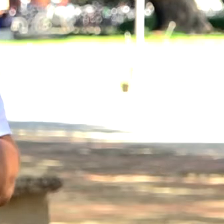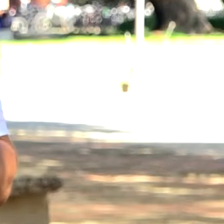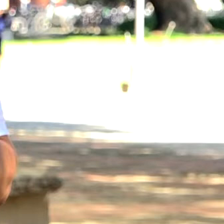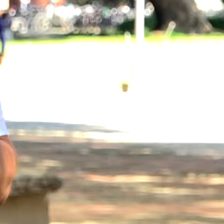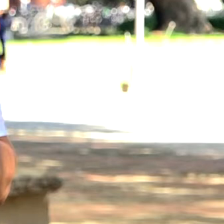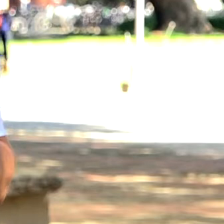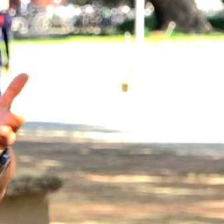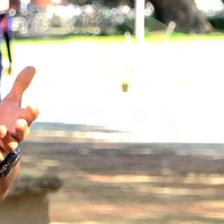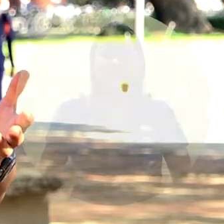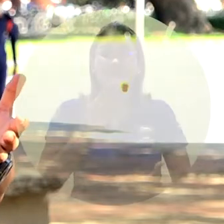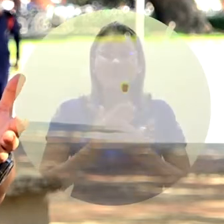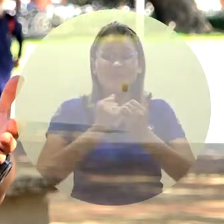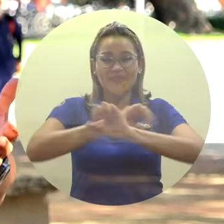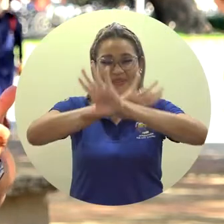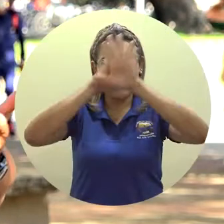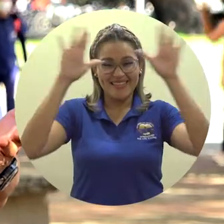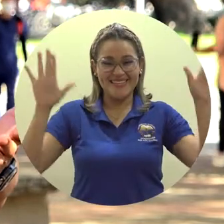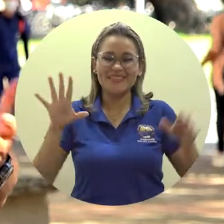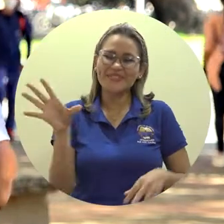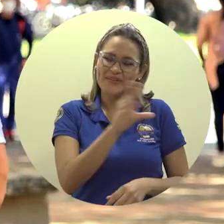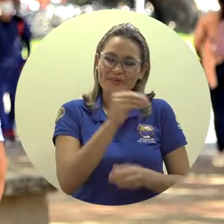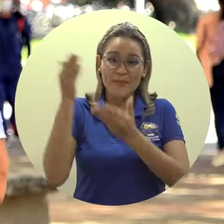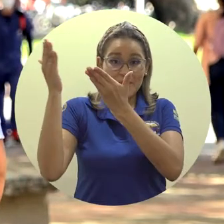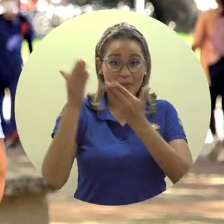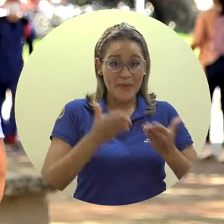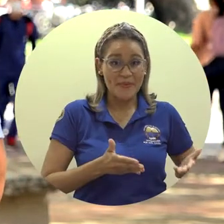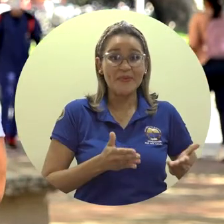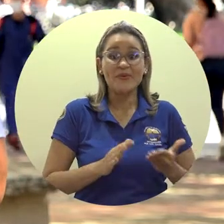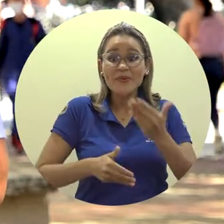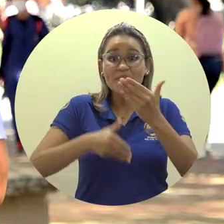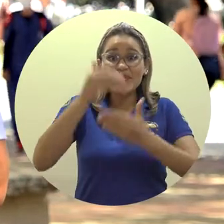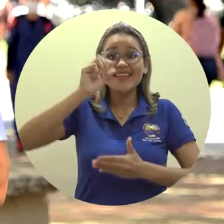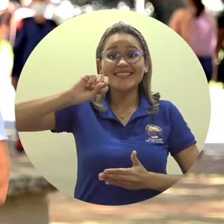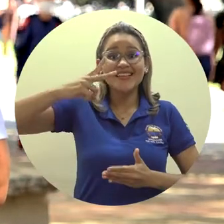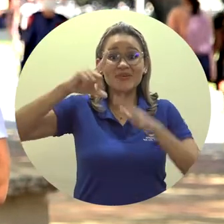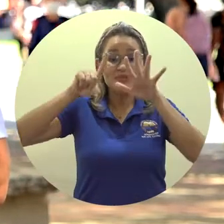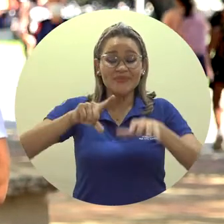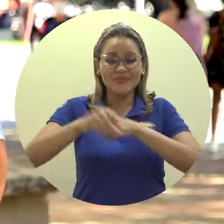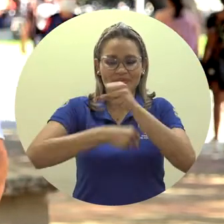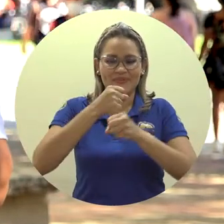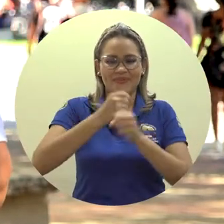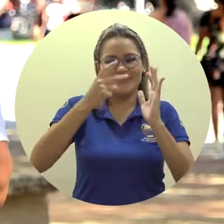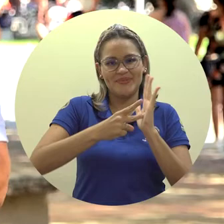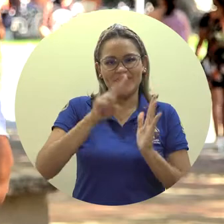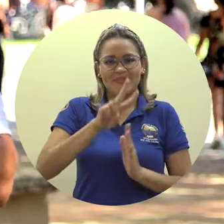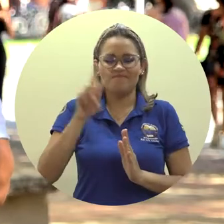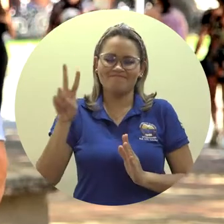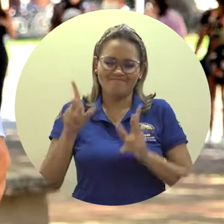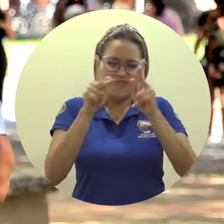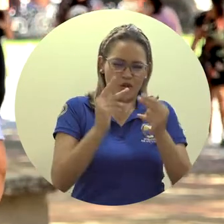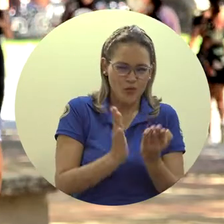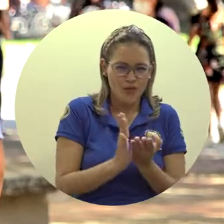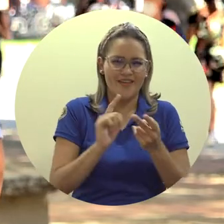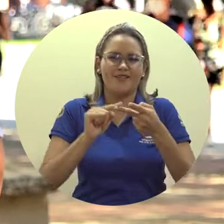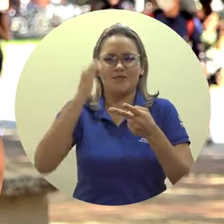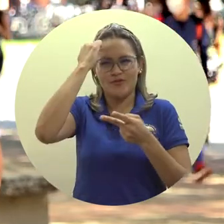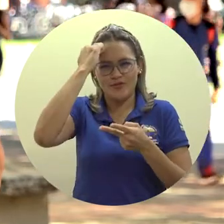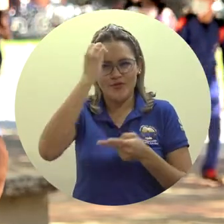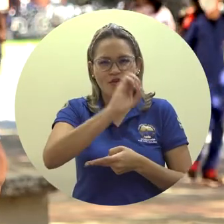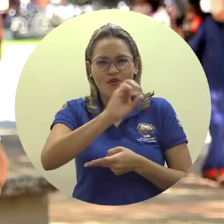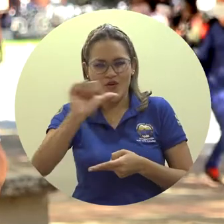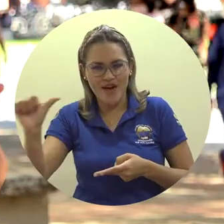Muy buenos días, quiero darles la bienvenida a este inicio del segundo semestre del año 2022 a nuestros estudiantes, profesores, profesoras.